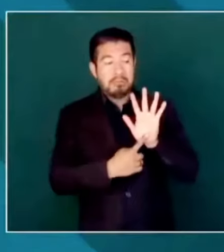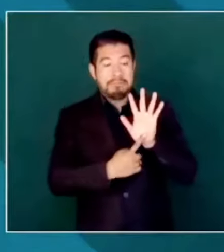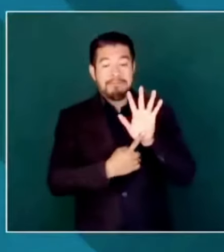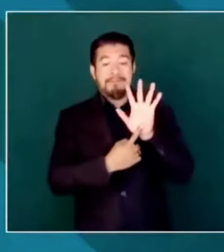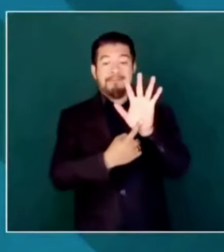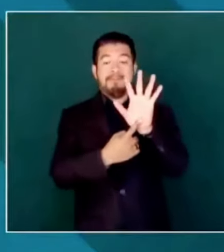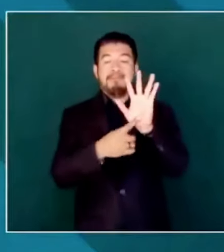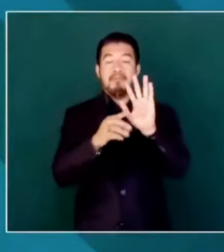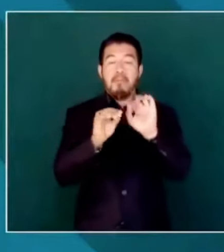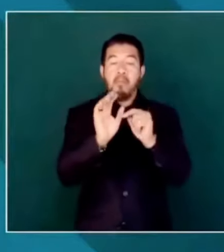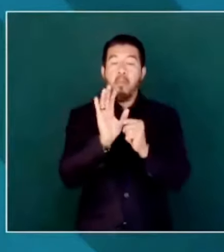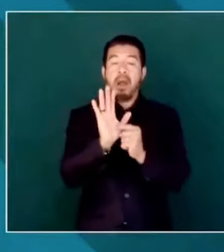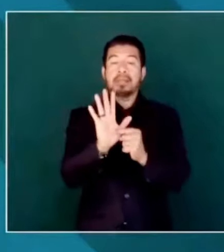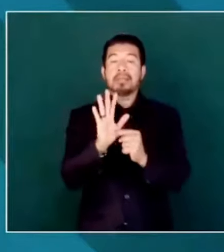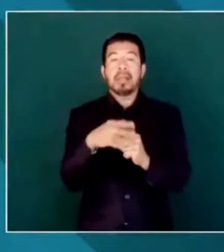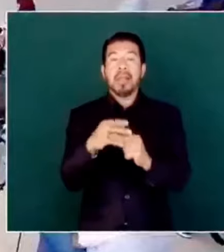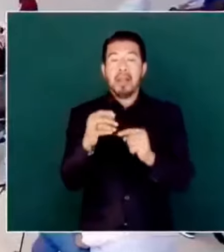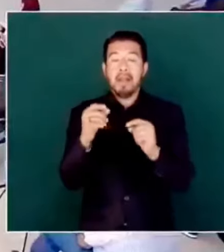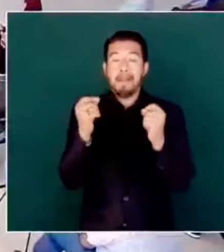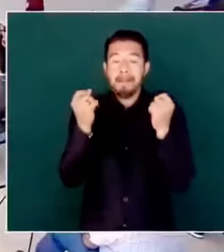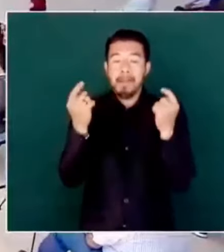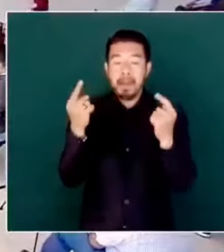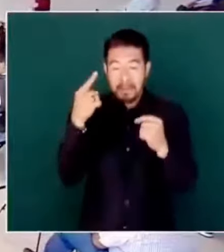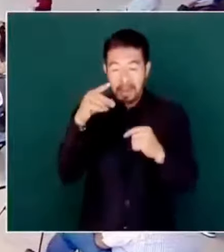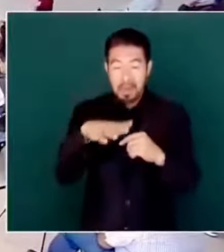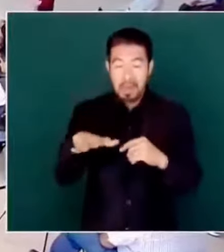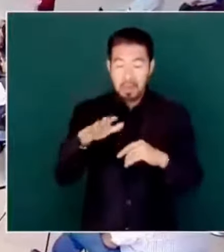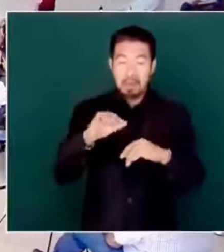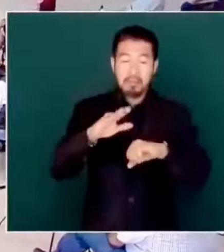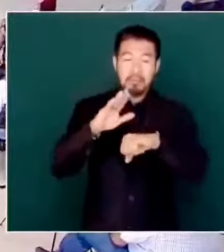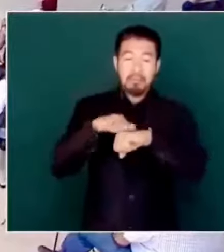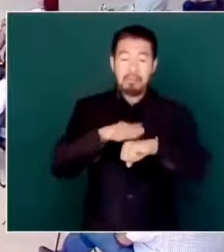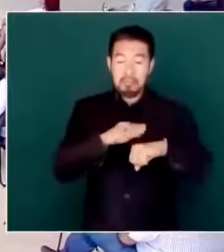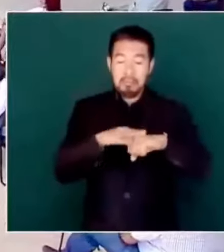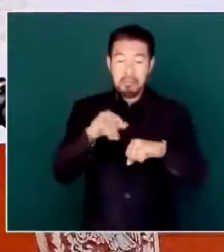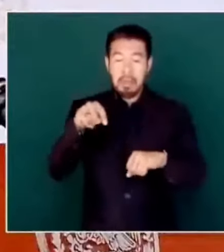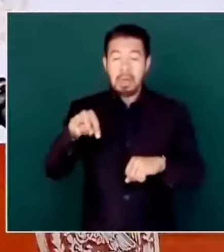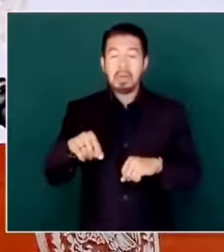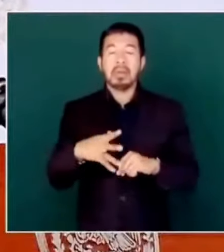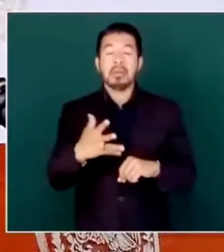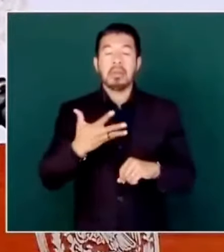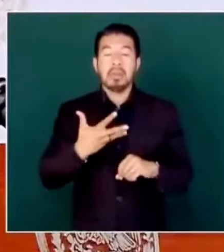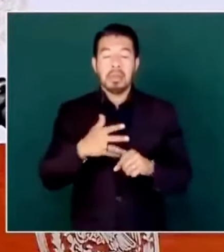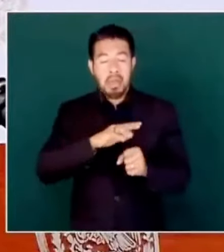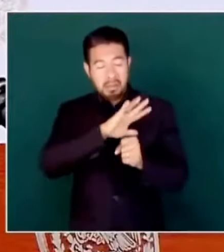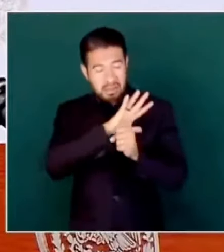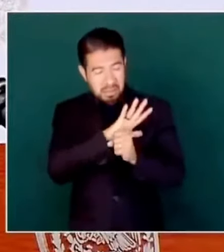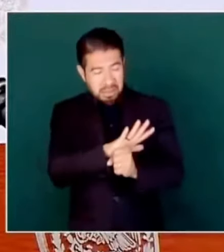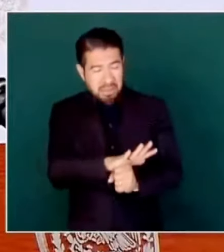existía y sigue existiendo de racismo, de opresión.